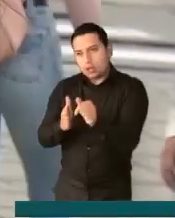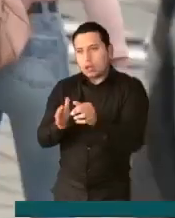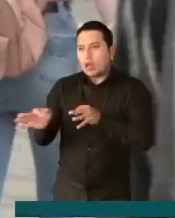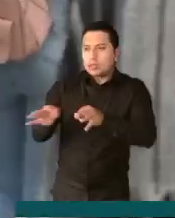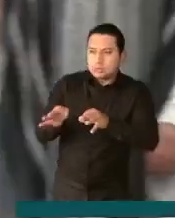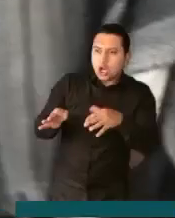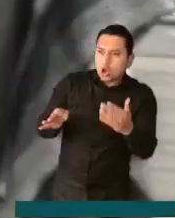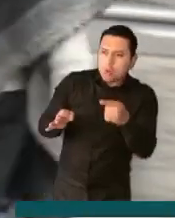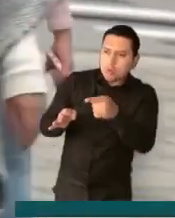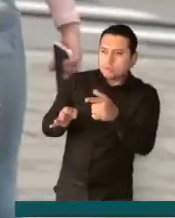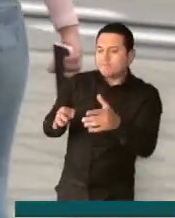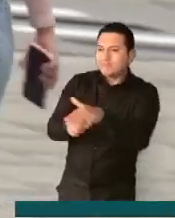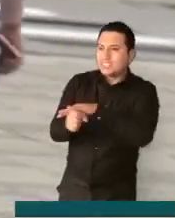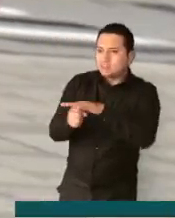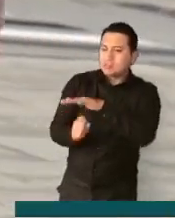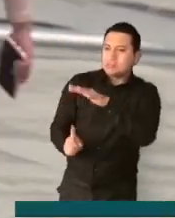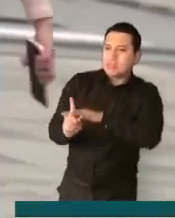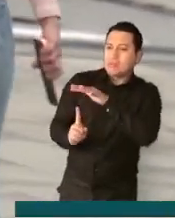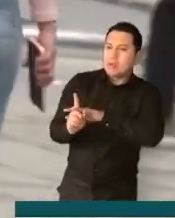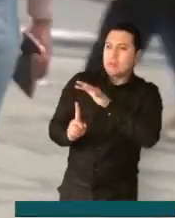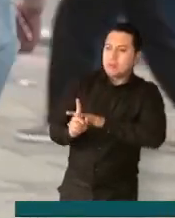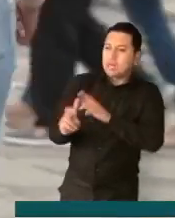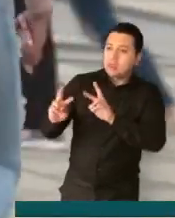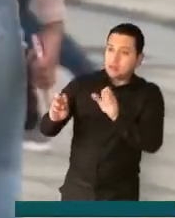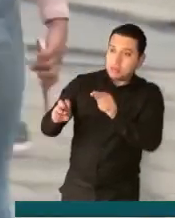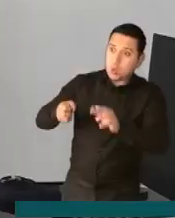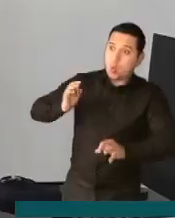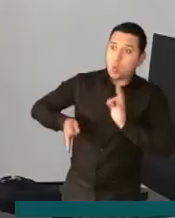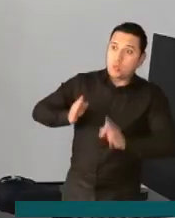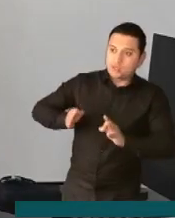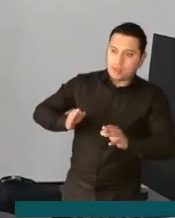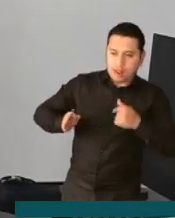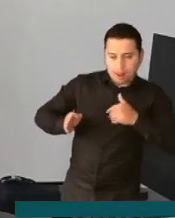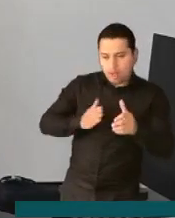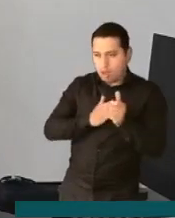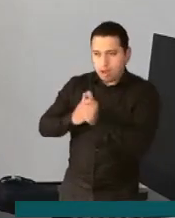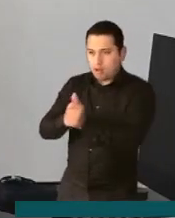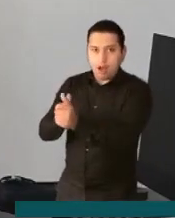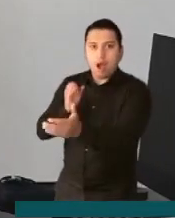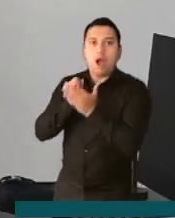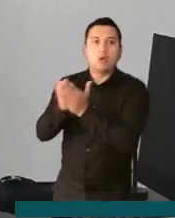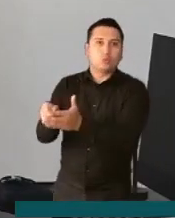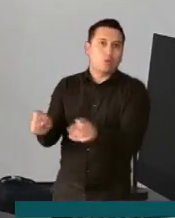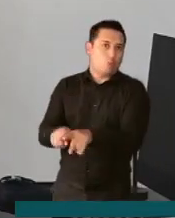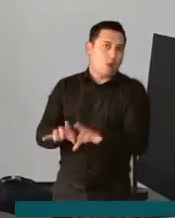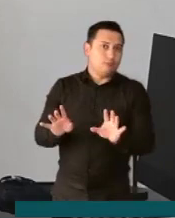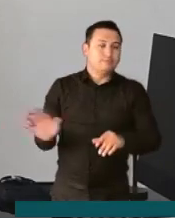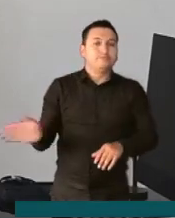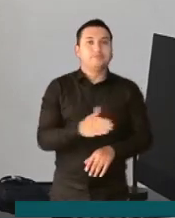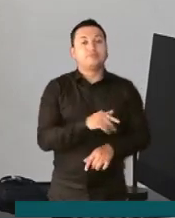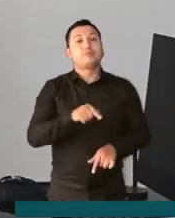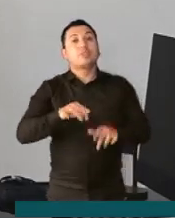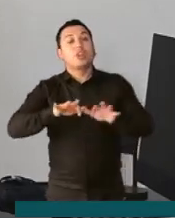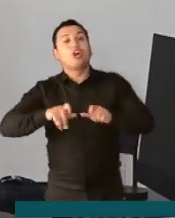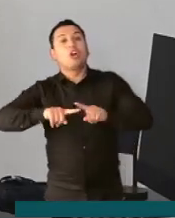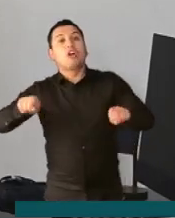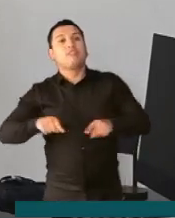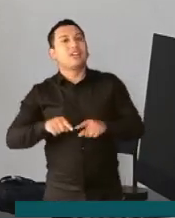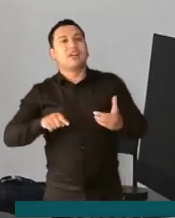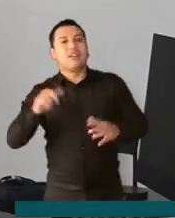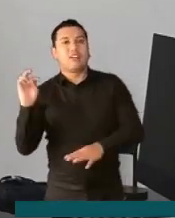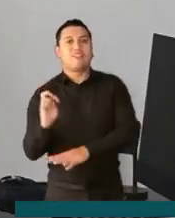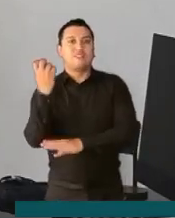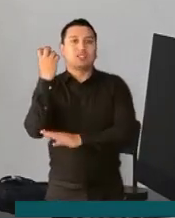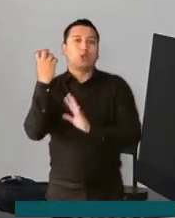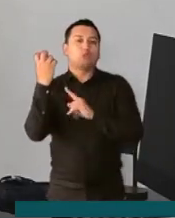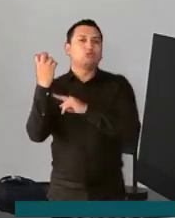direccionamiento en todas las situaciones que ellos requieran de orden judicial. Que además de oficinas como la Fiscalía General de Nación,